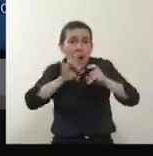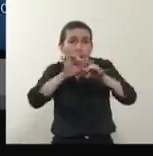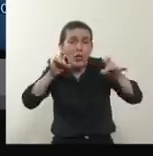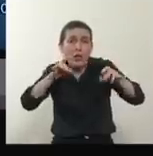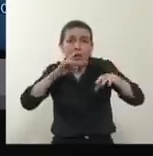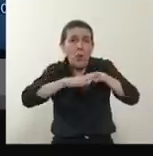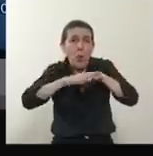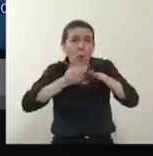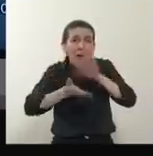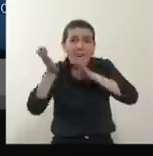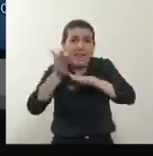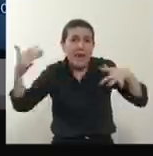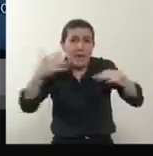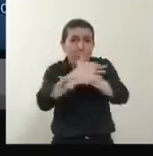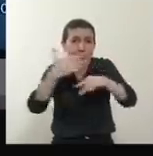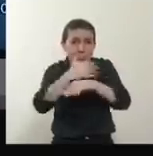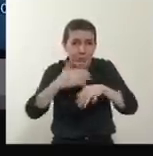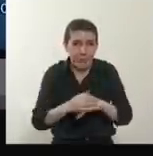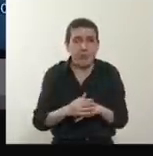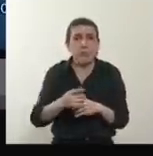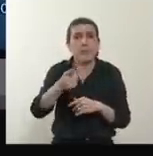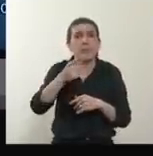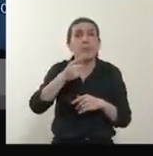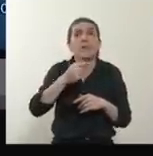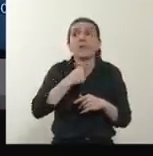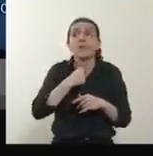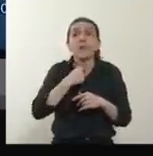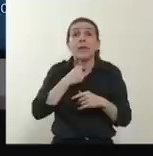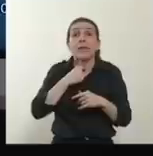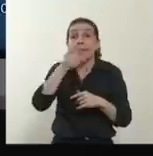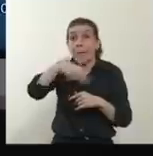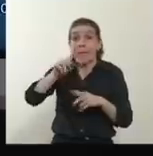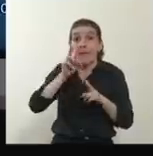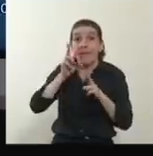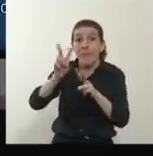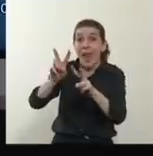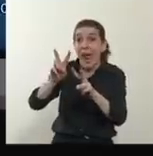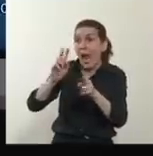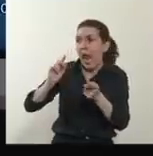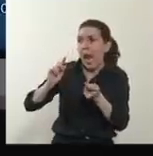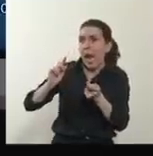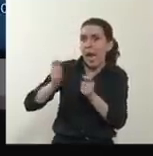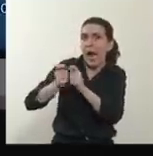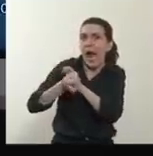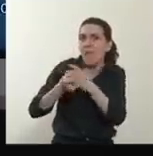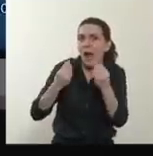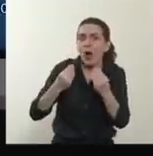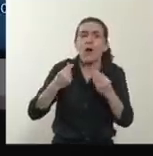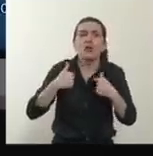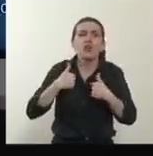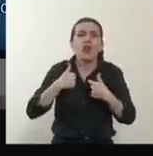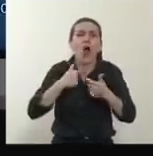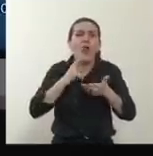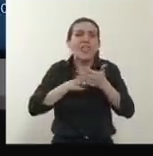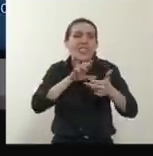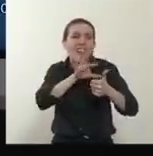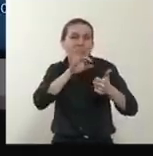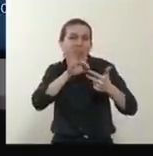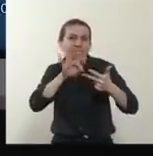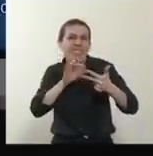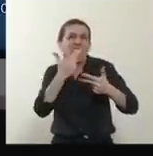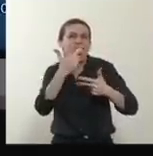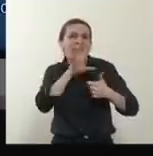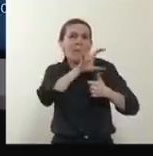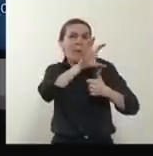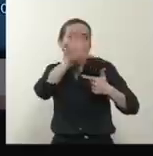Quiero mostrarles cómo cambian las cosas según en cada momento. Y he elegido tres provincias que las acabo de